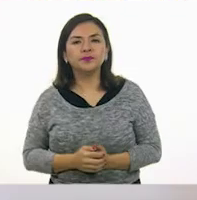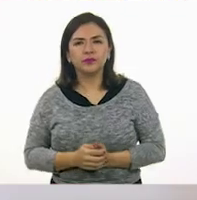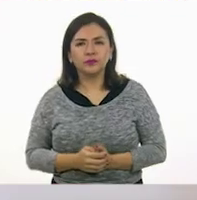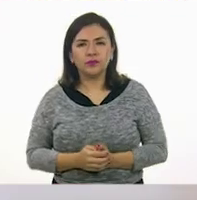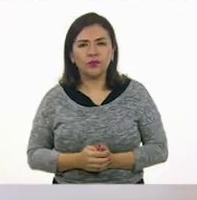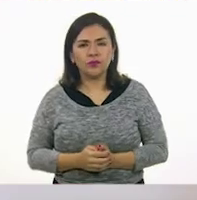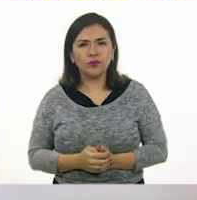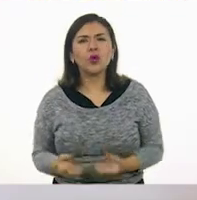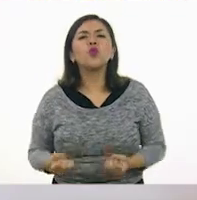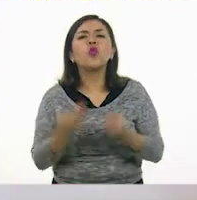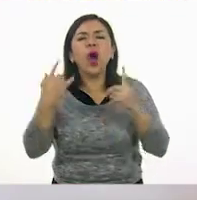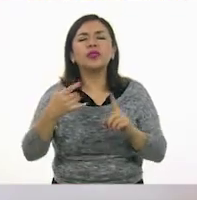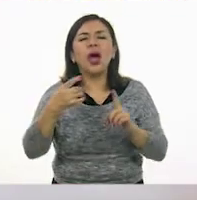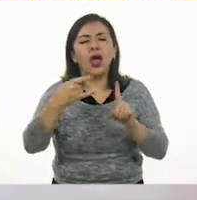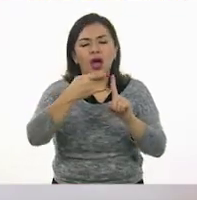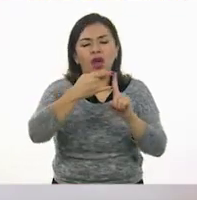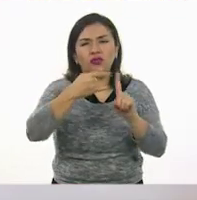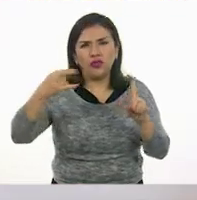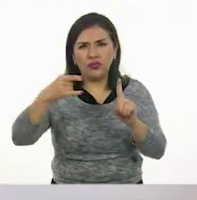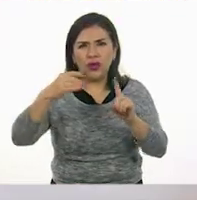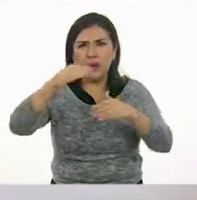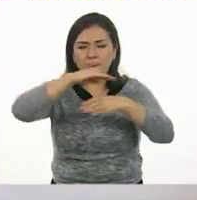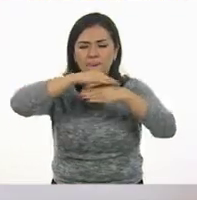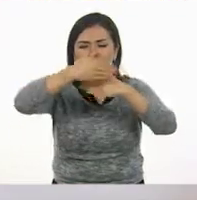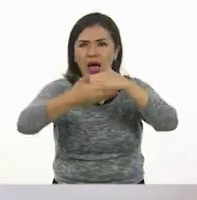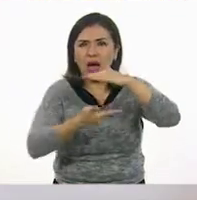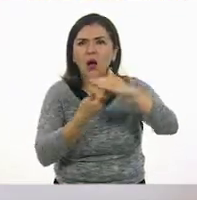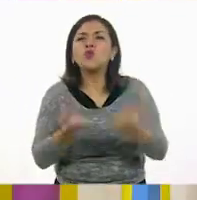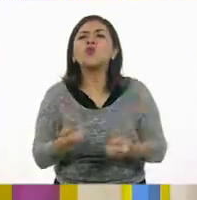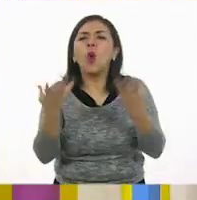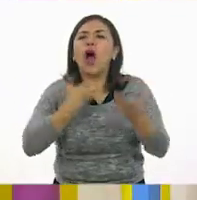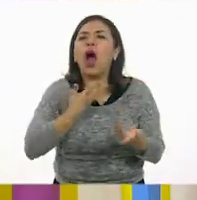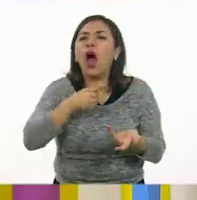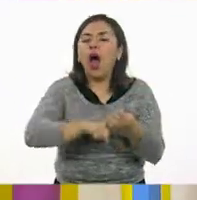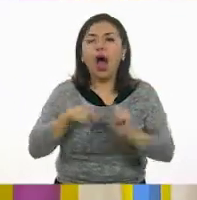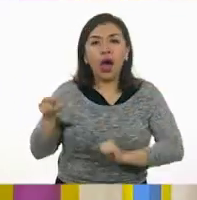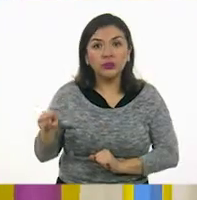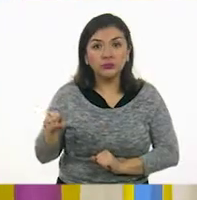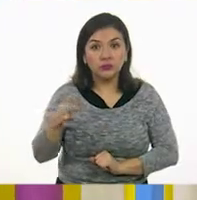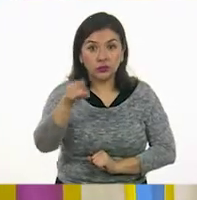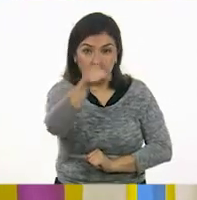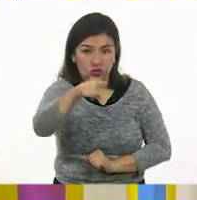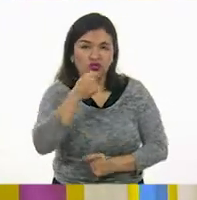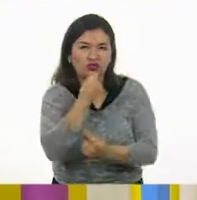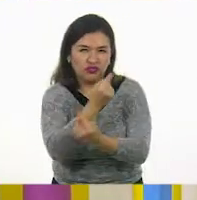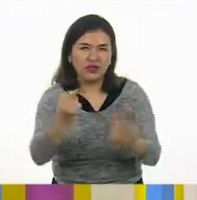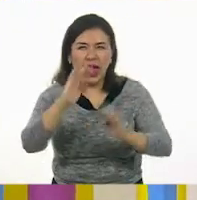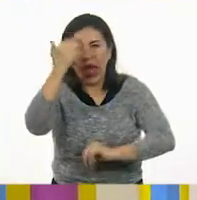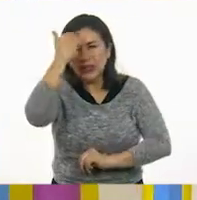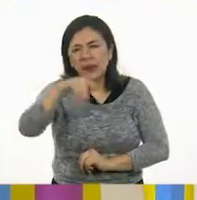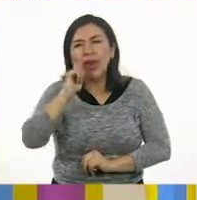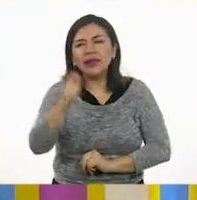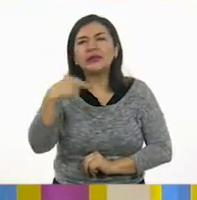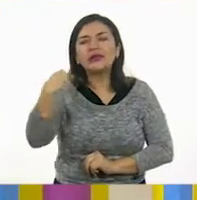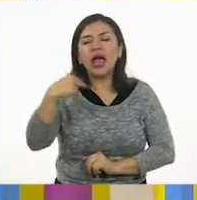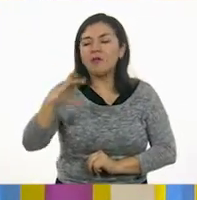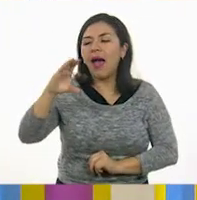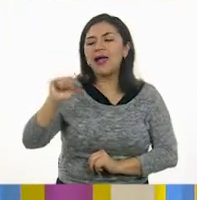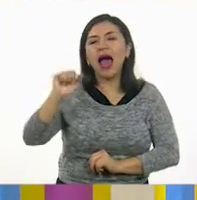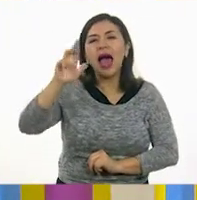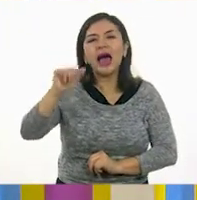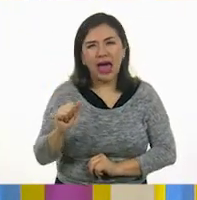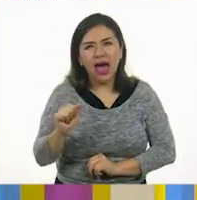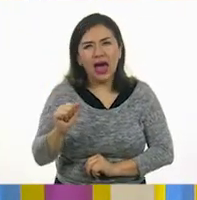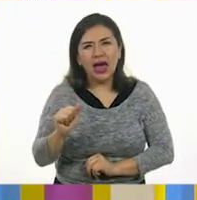caras tiene este cuerpo geométrico? ¿Cuántas caras? Bueno, las niñas y los niños ya saben lo que es una